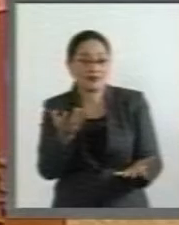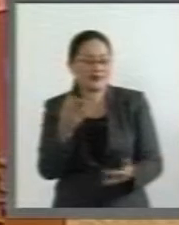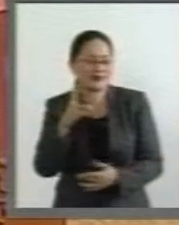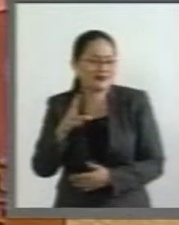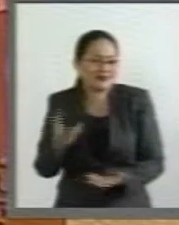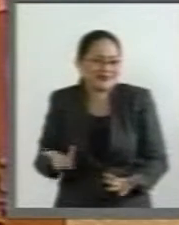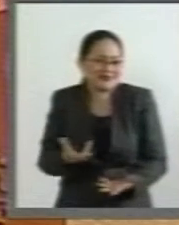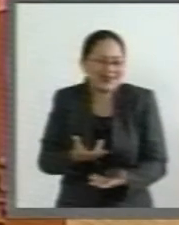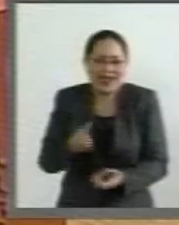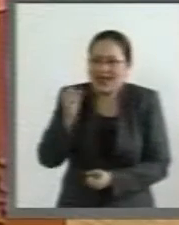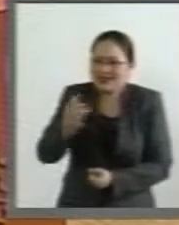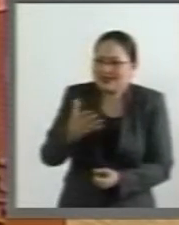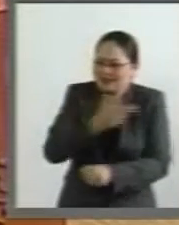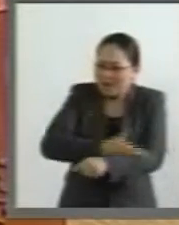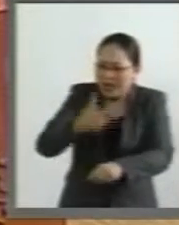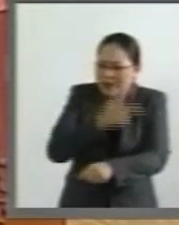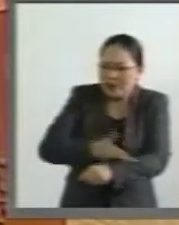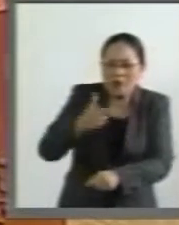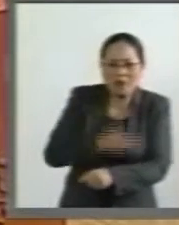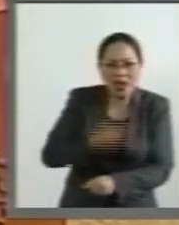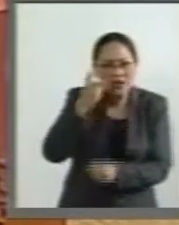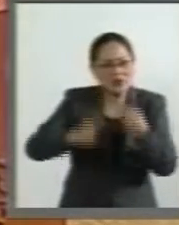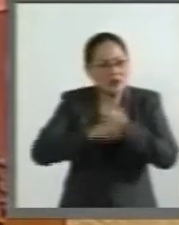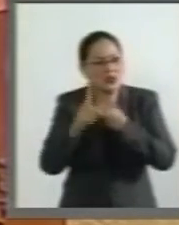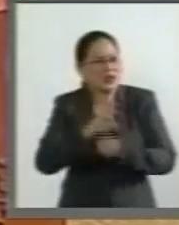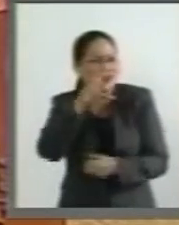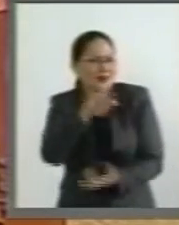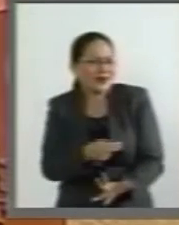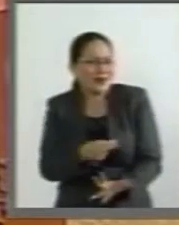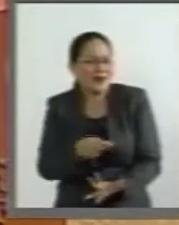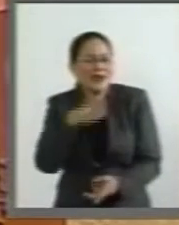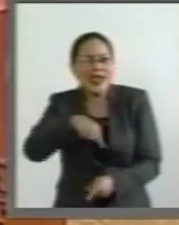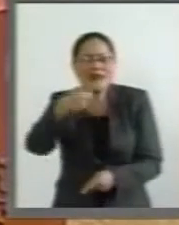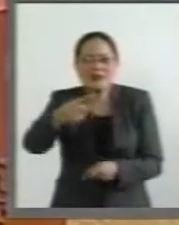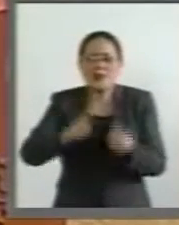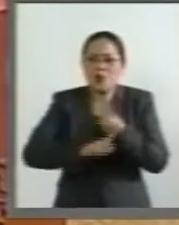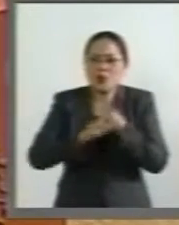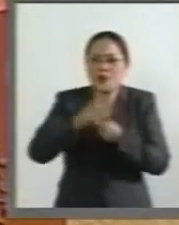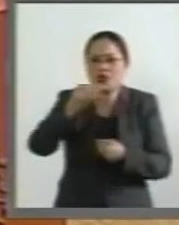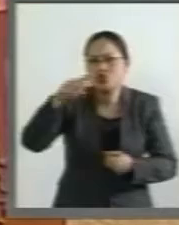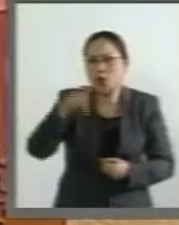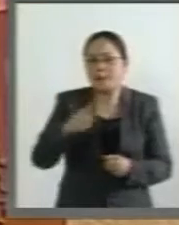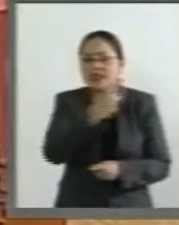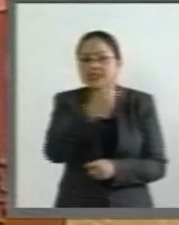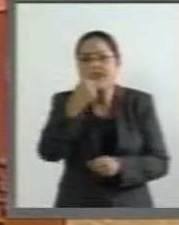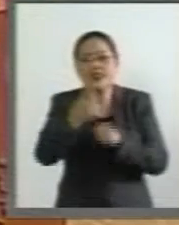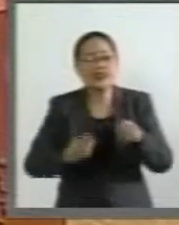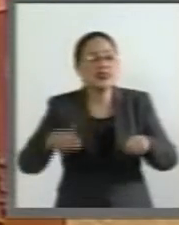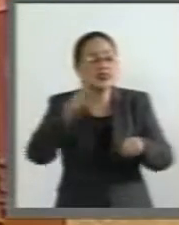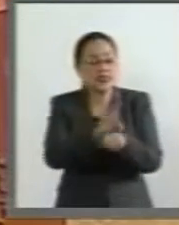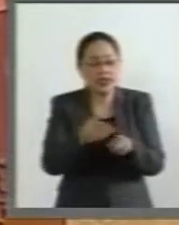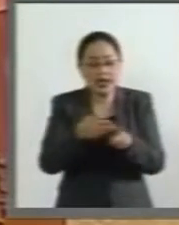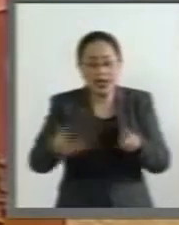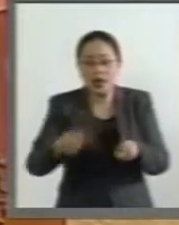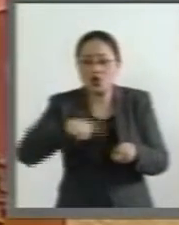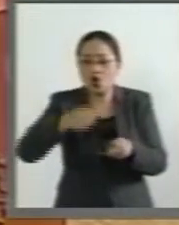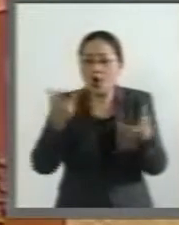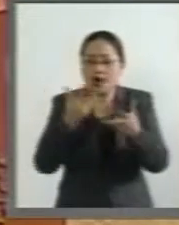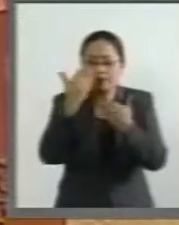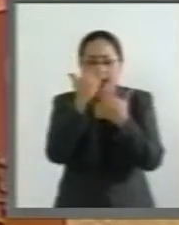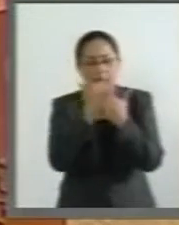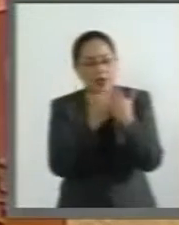Compañeros, así no vamos a resolver el problema que nos plantea Trump. Trump dijo en 100 días vamos a hacer lo siguiente.